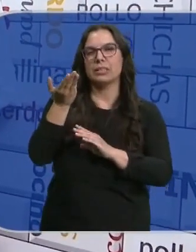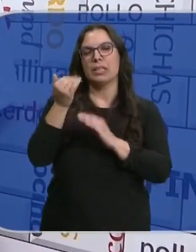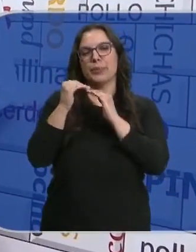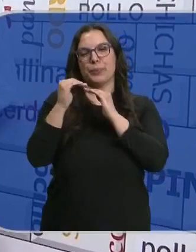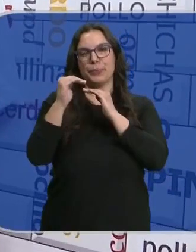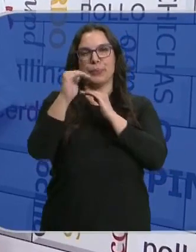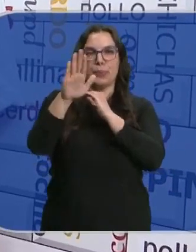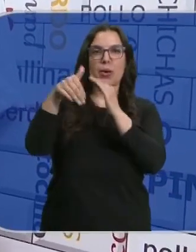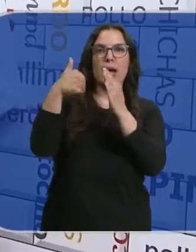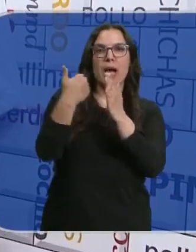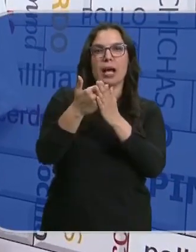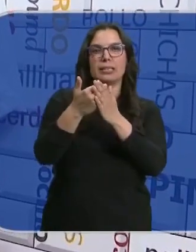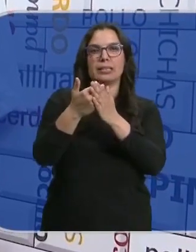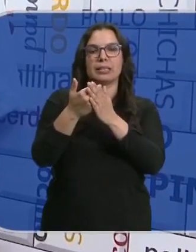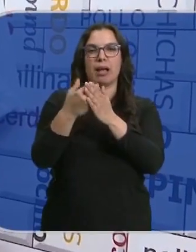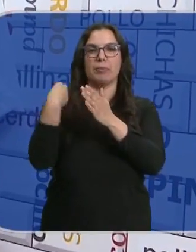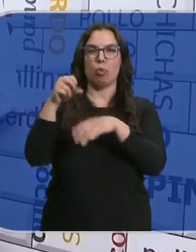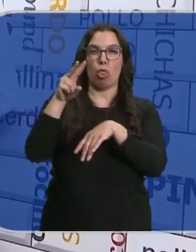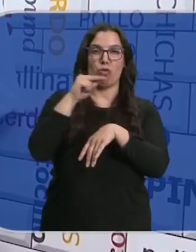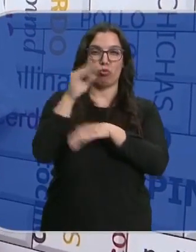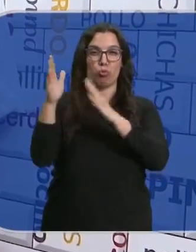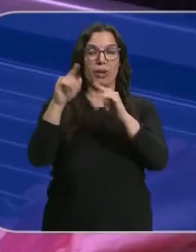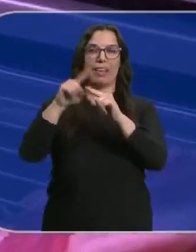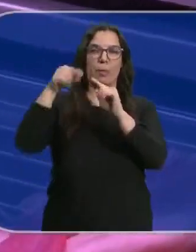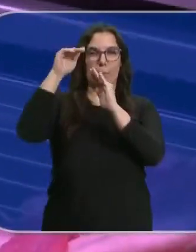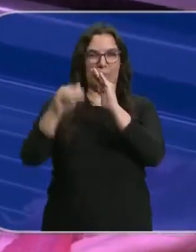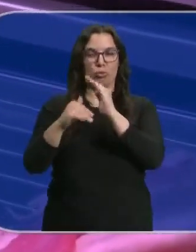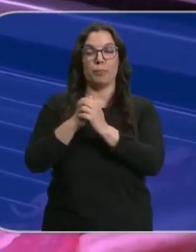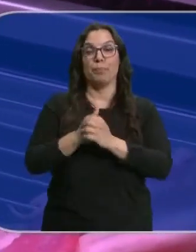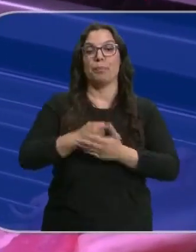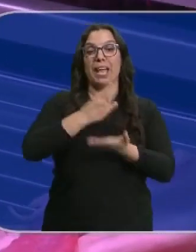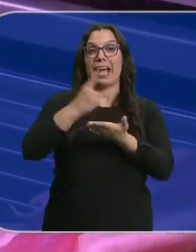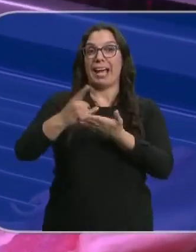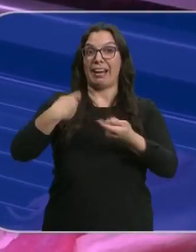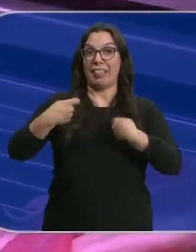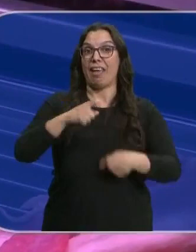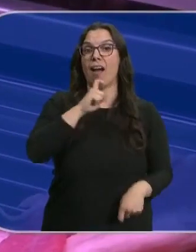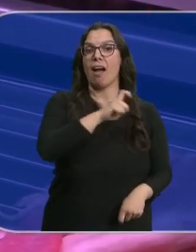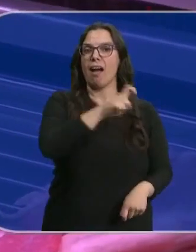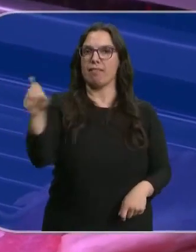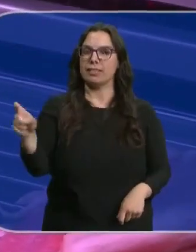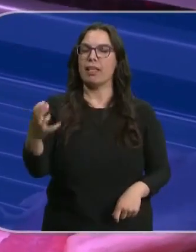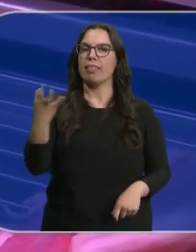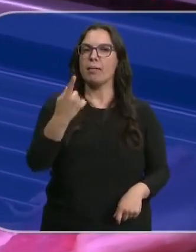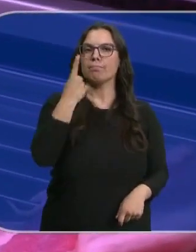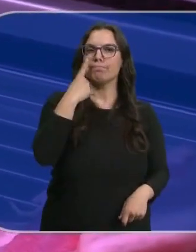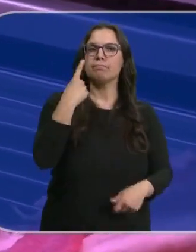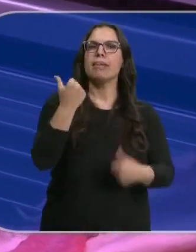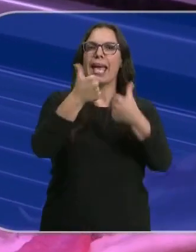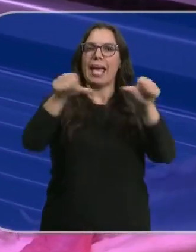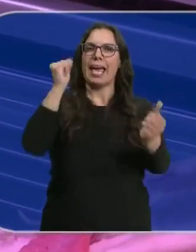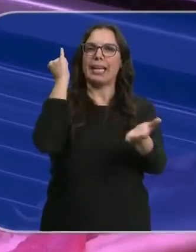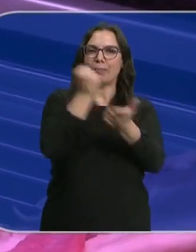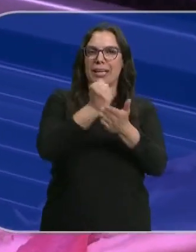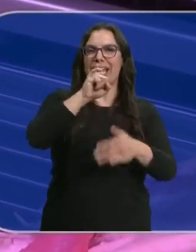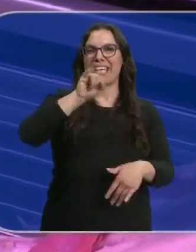se mantiene hasta el pilar y luego pues baja un poquito. En las carnicerías advierten, sí, tenemos que fijarnos en la etiqueta de la